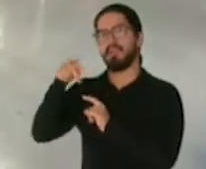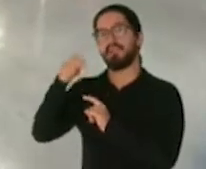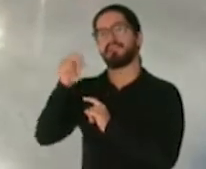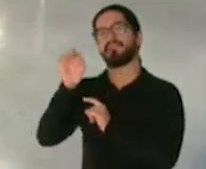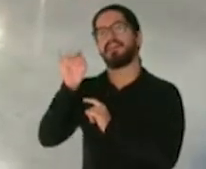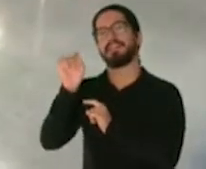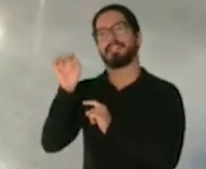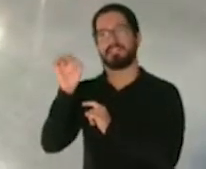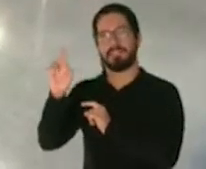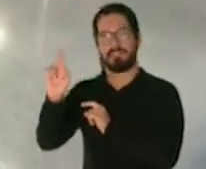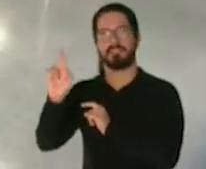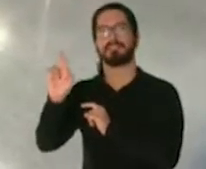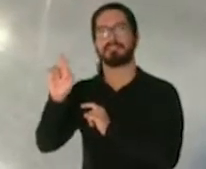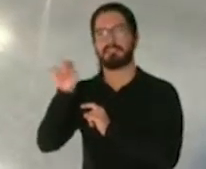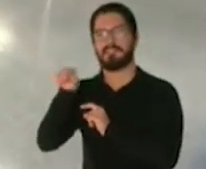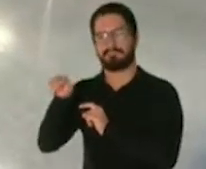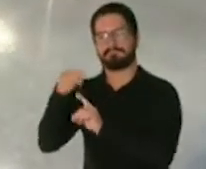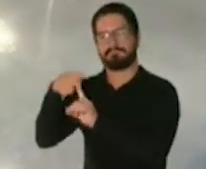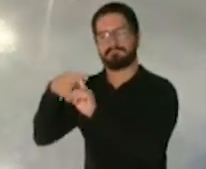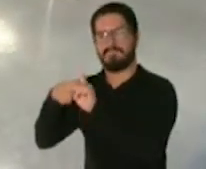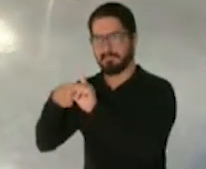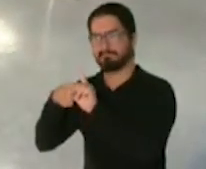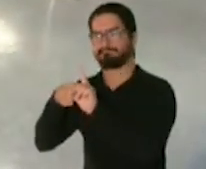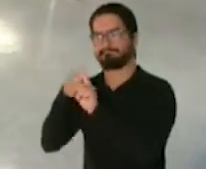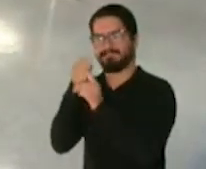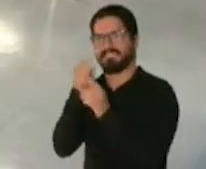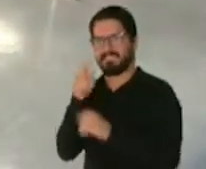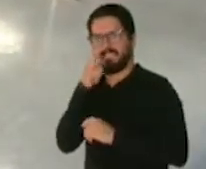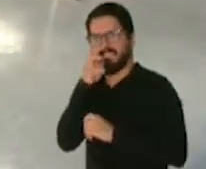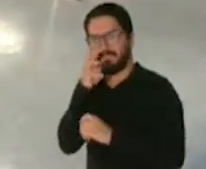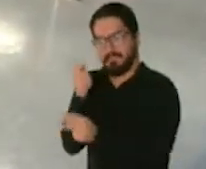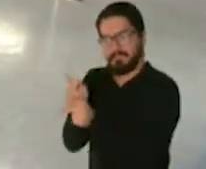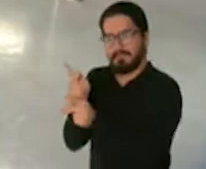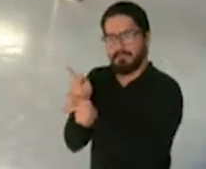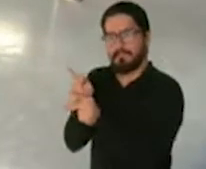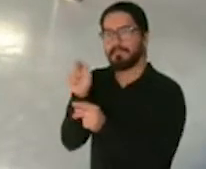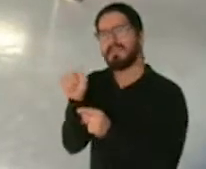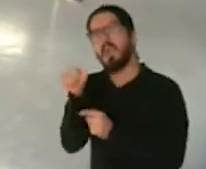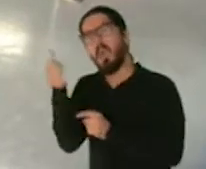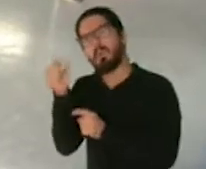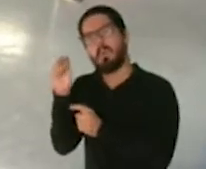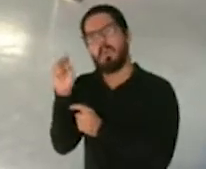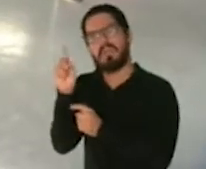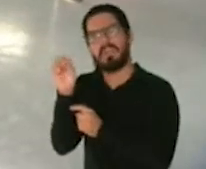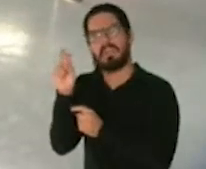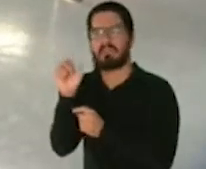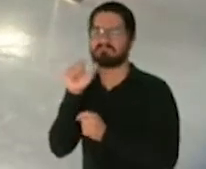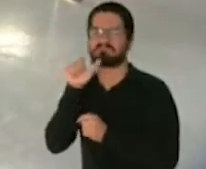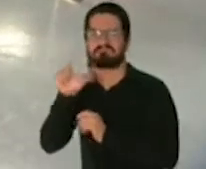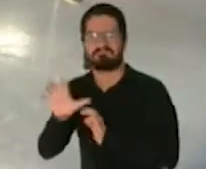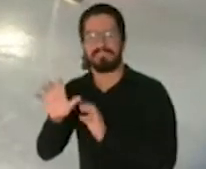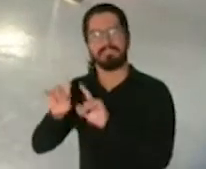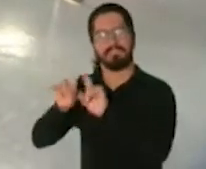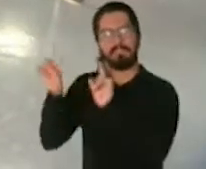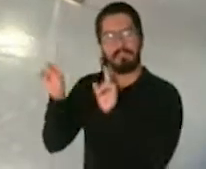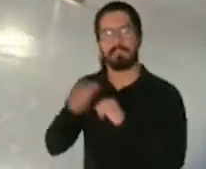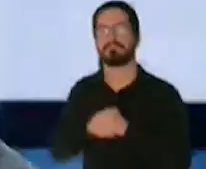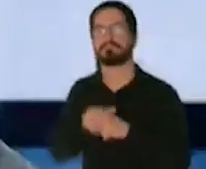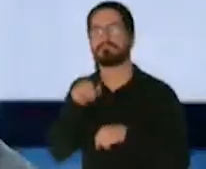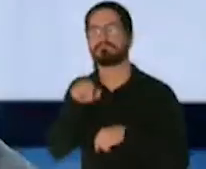hay un poquito más de flexibilidad. Pero la Guardia Nacional ya dio un paso al frente, el General Reyes